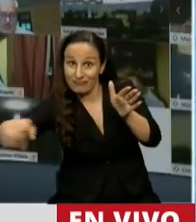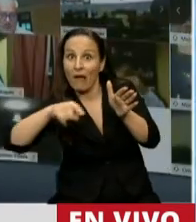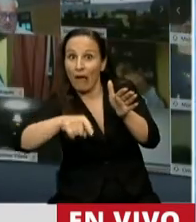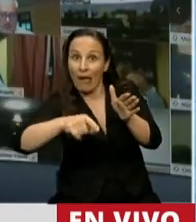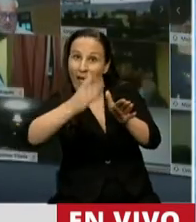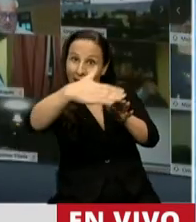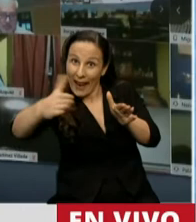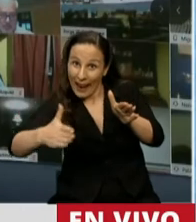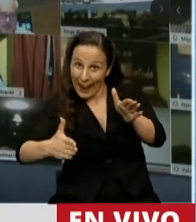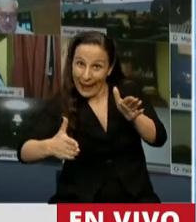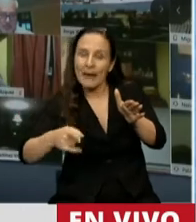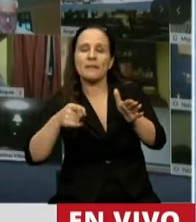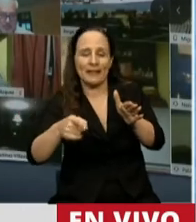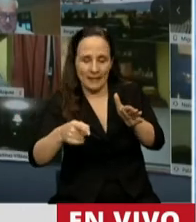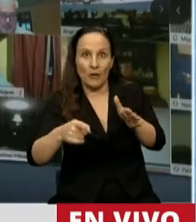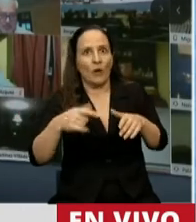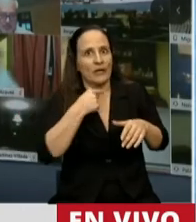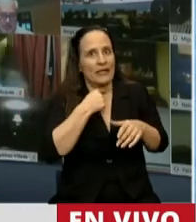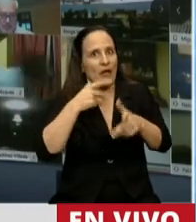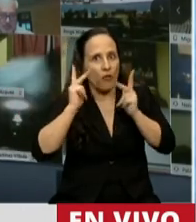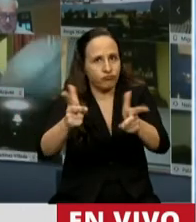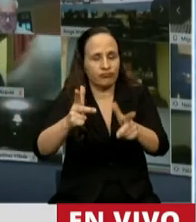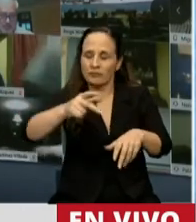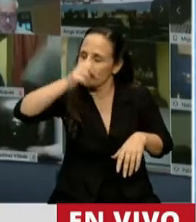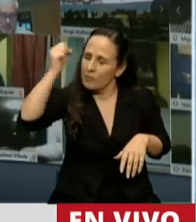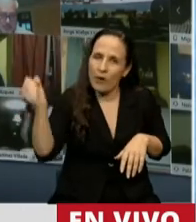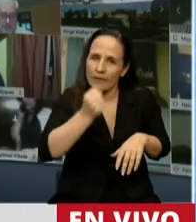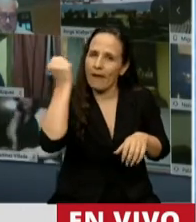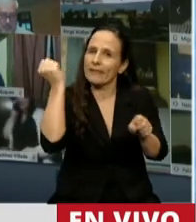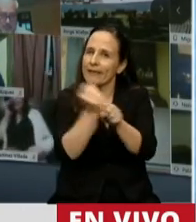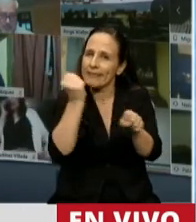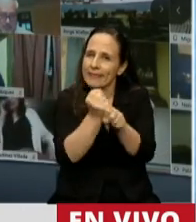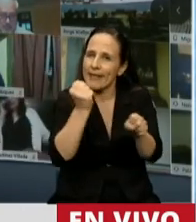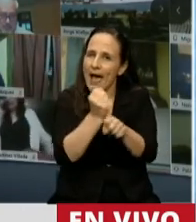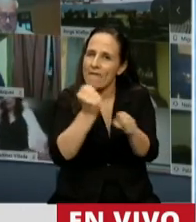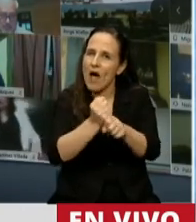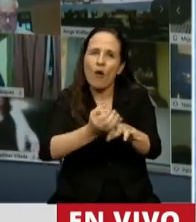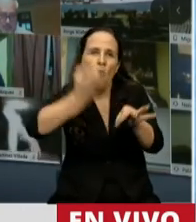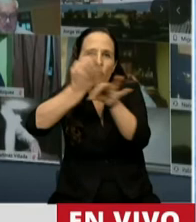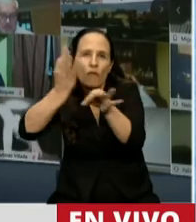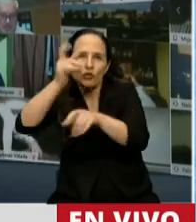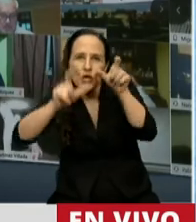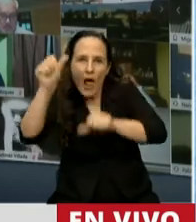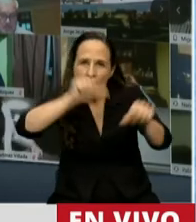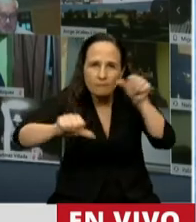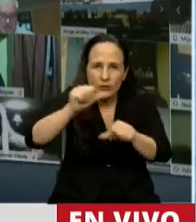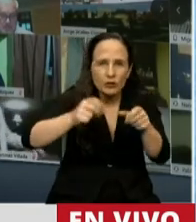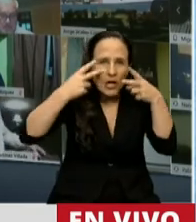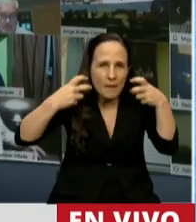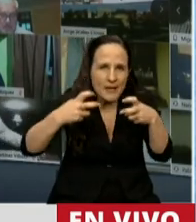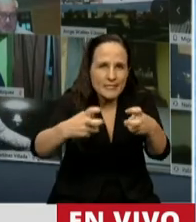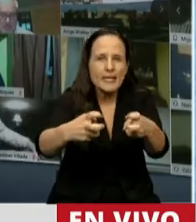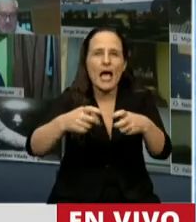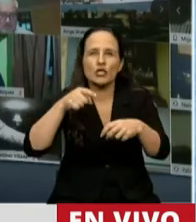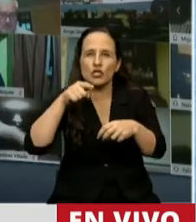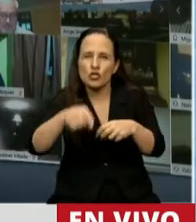particularmente el enorme y riguroso trabajo científico que requirió de investigaciones, de